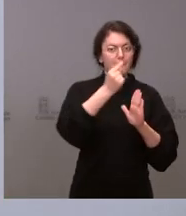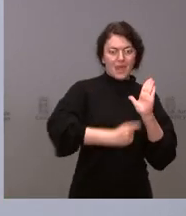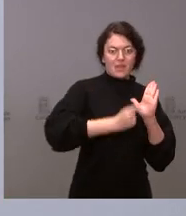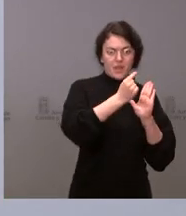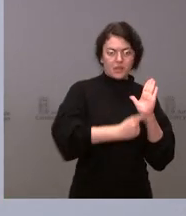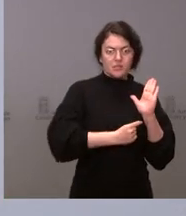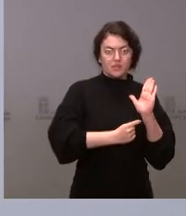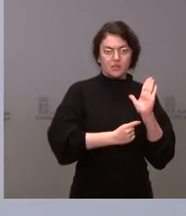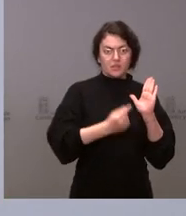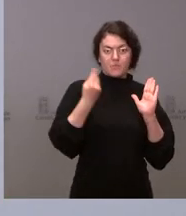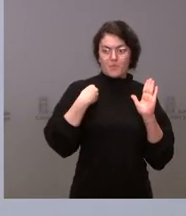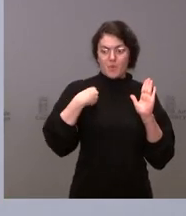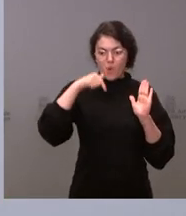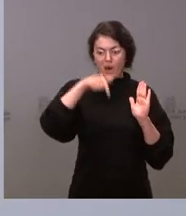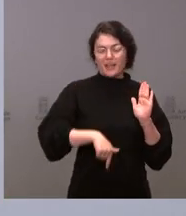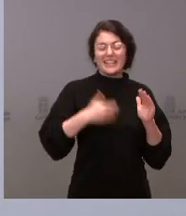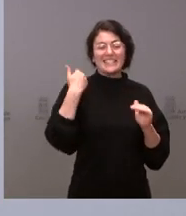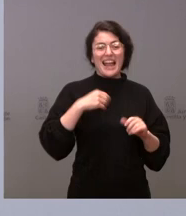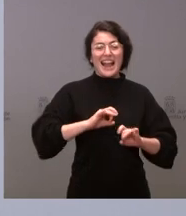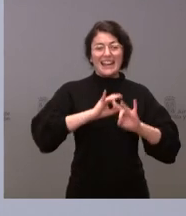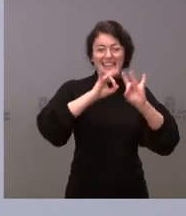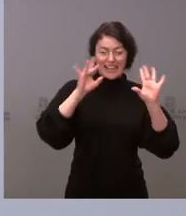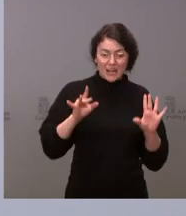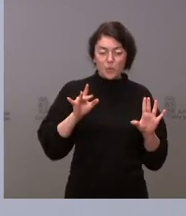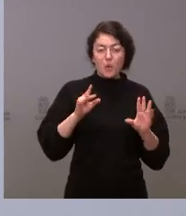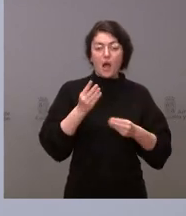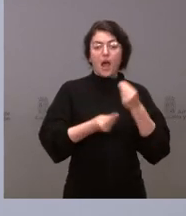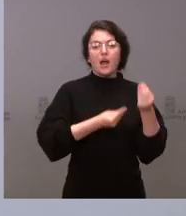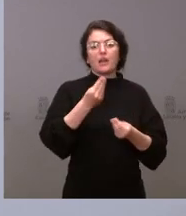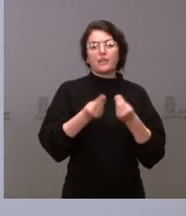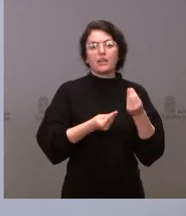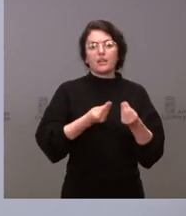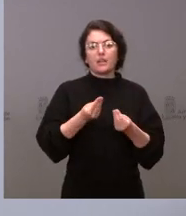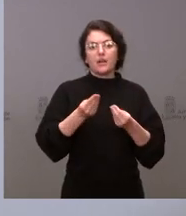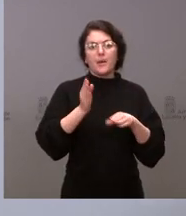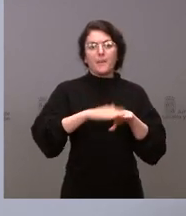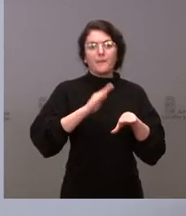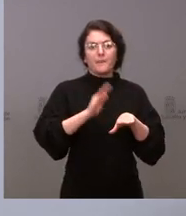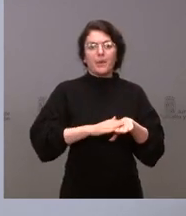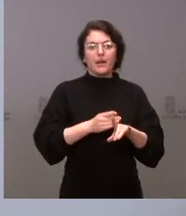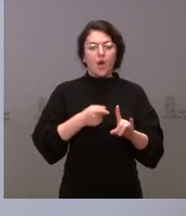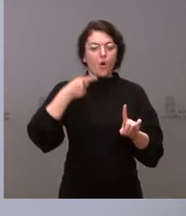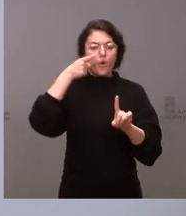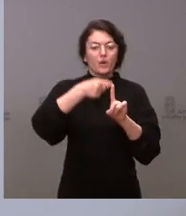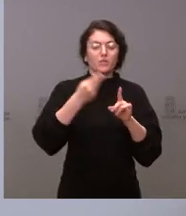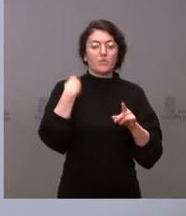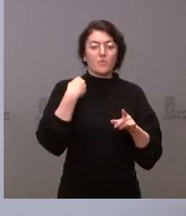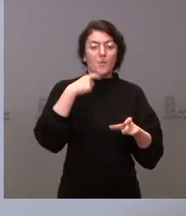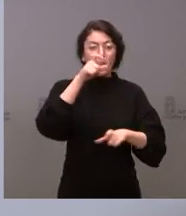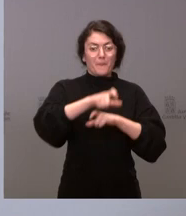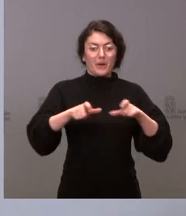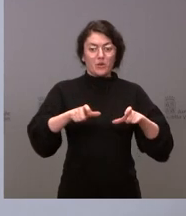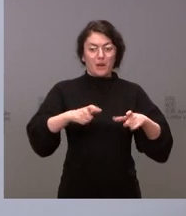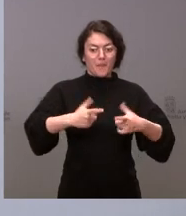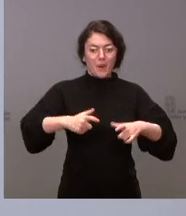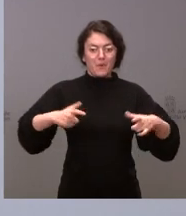que aquí están, claramente van orientadas a generar, a fomentar el incremento de la población en nuestra